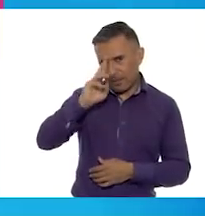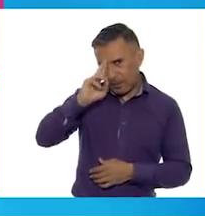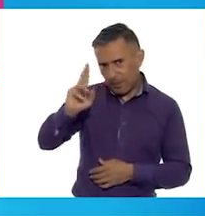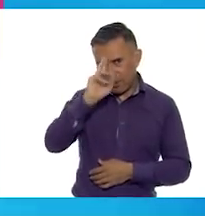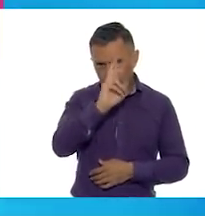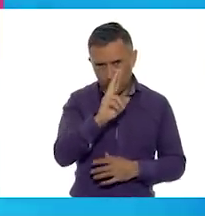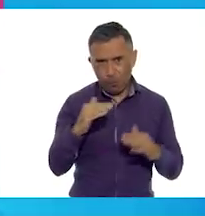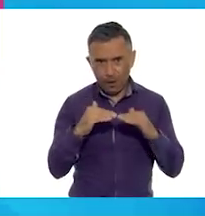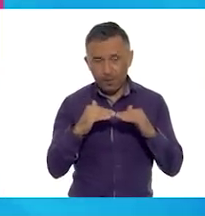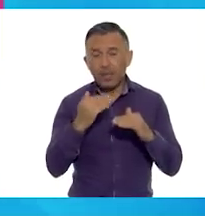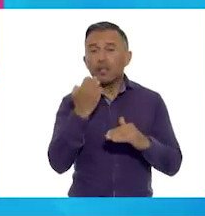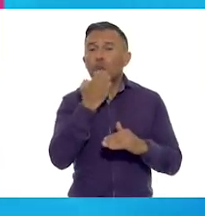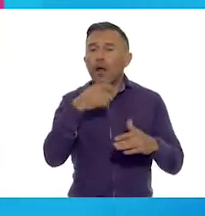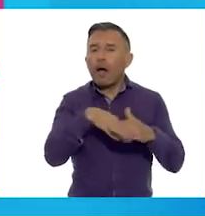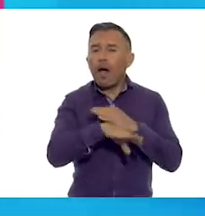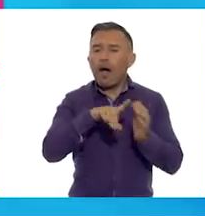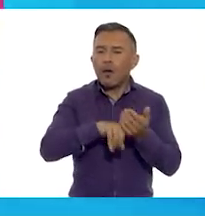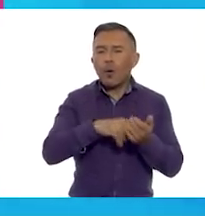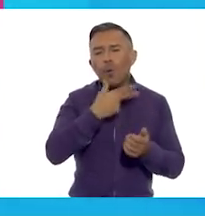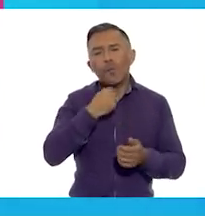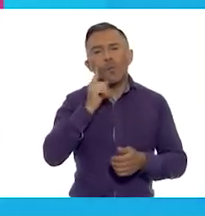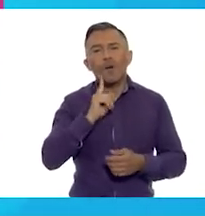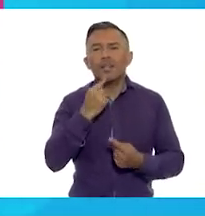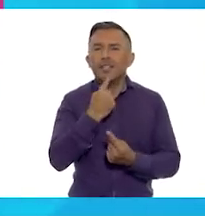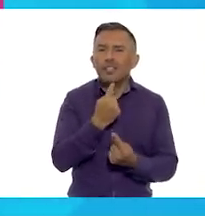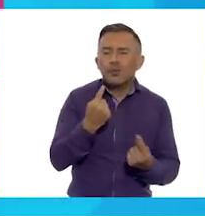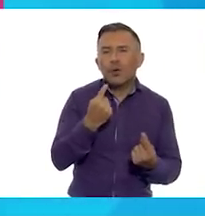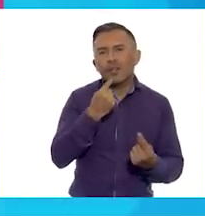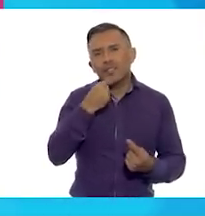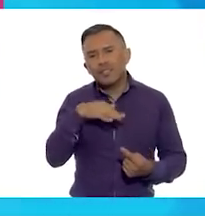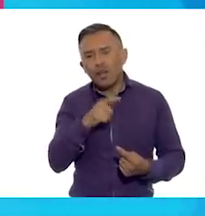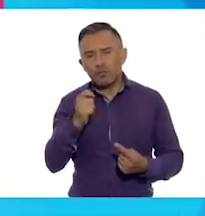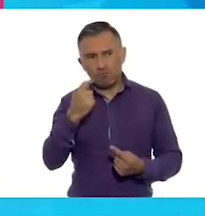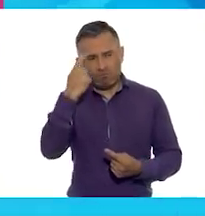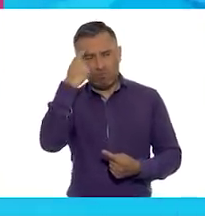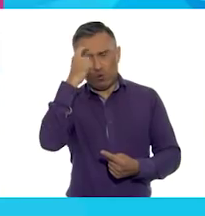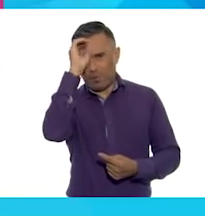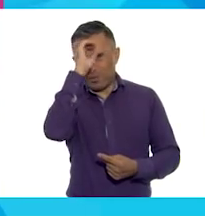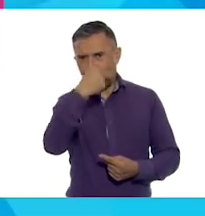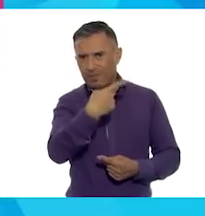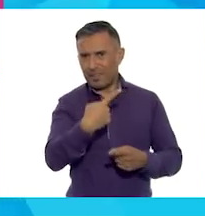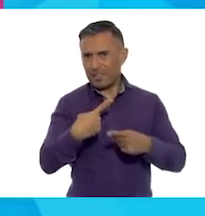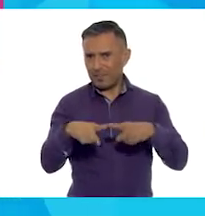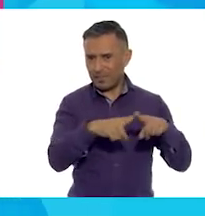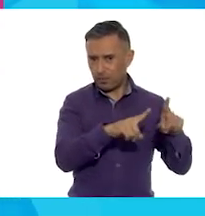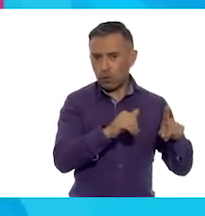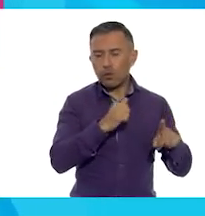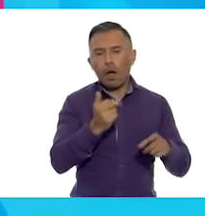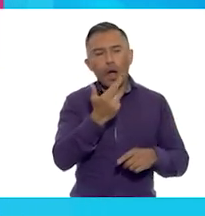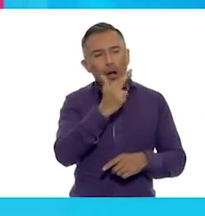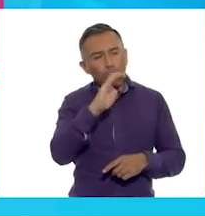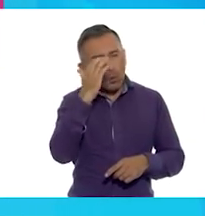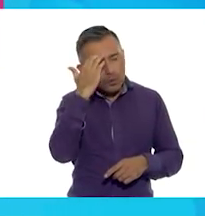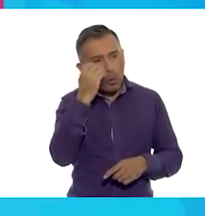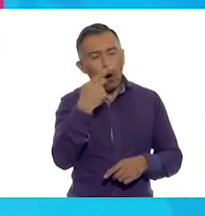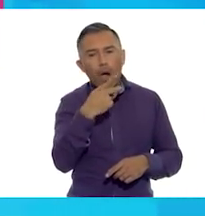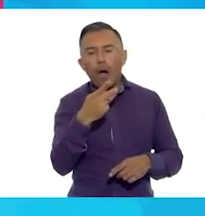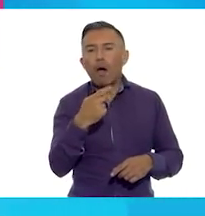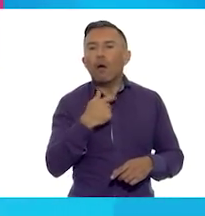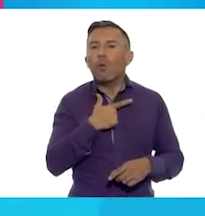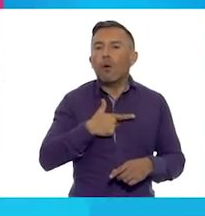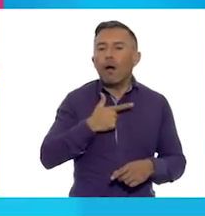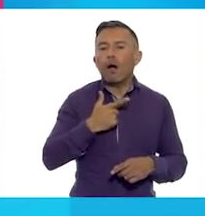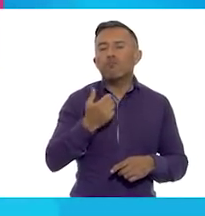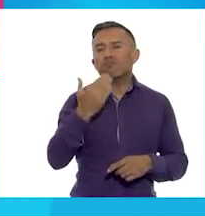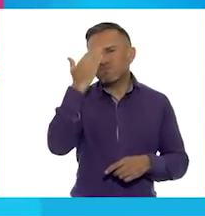relacionas con niñas y niños que piensan y actúan diferente a ti. Al reconocer, valorar y respetar los intereses, habilidades